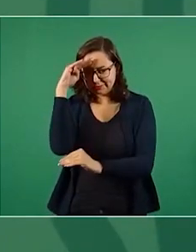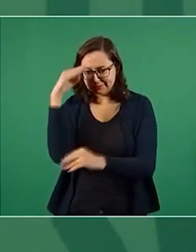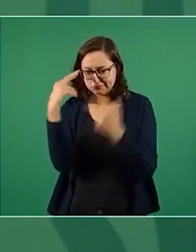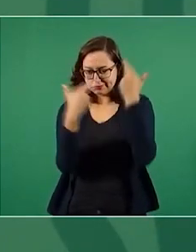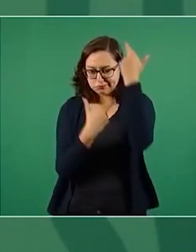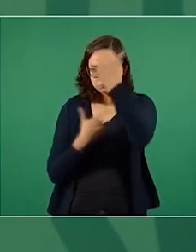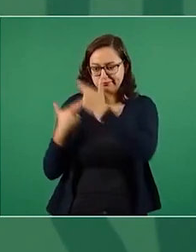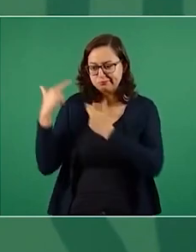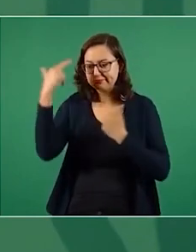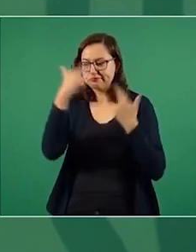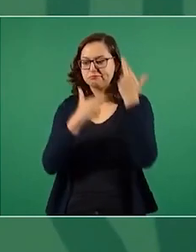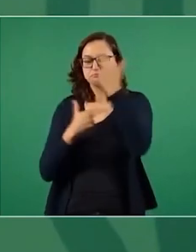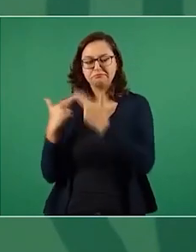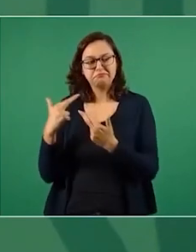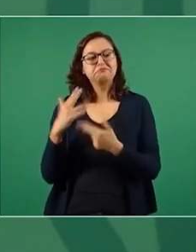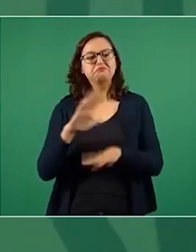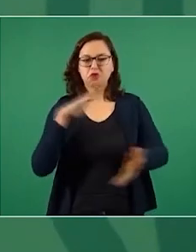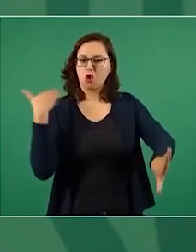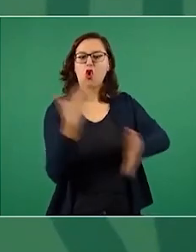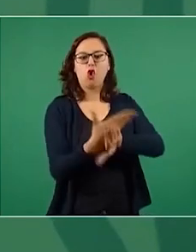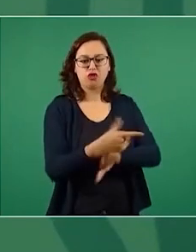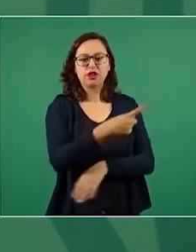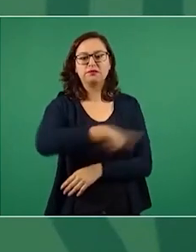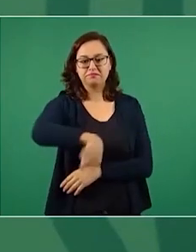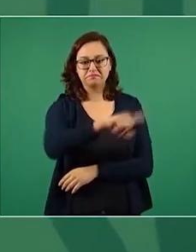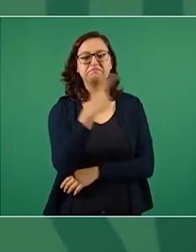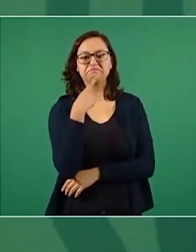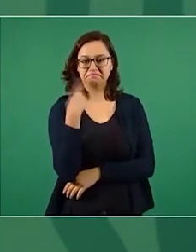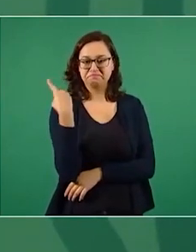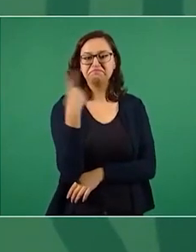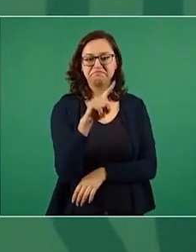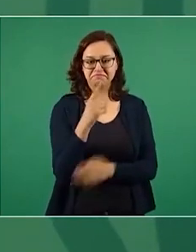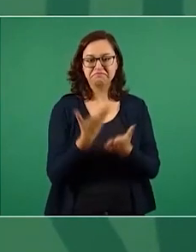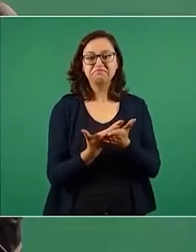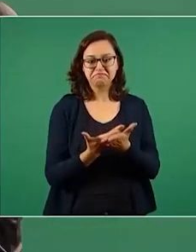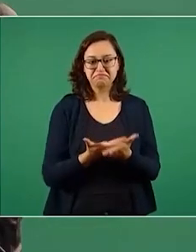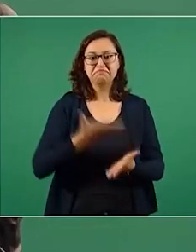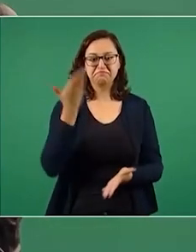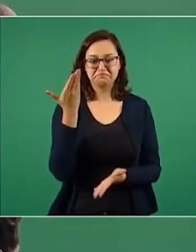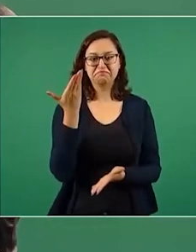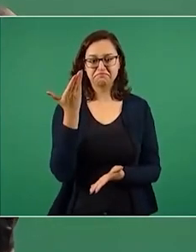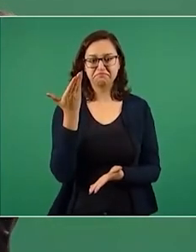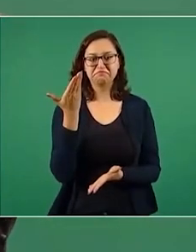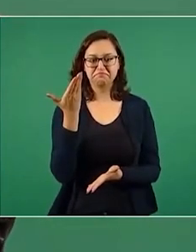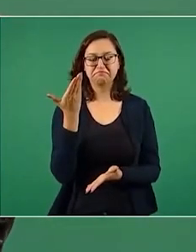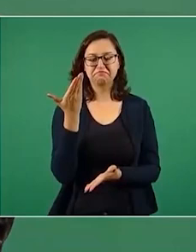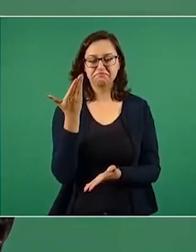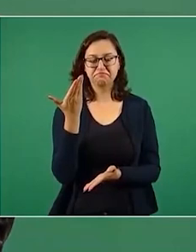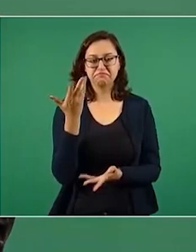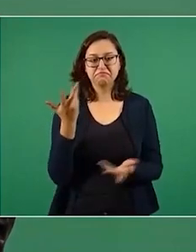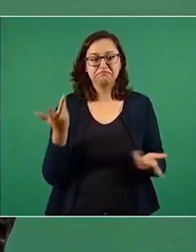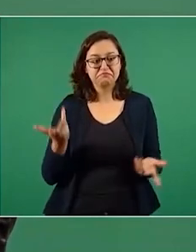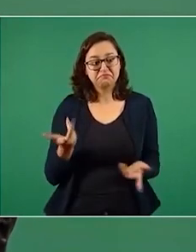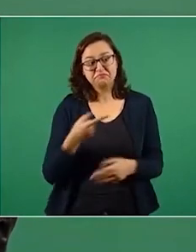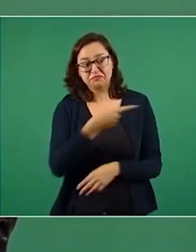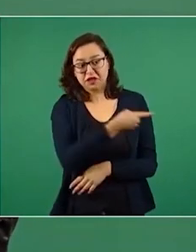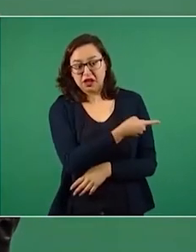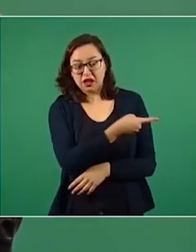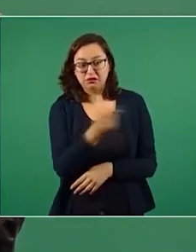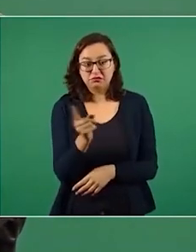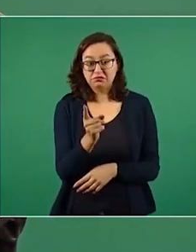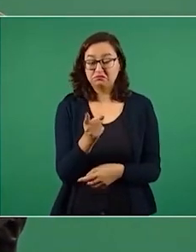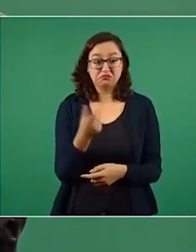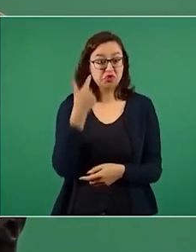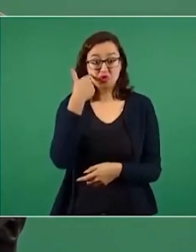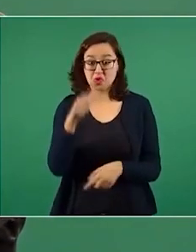posibilidad de presentar denuncias en contra de quienes se